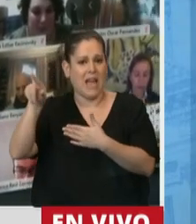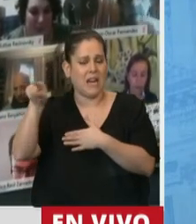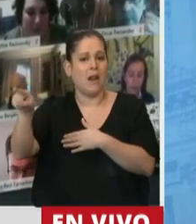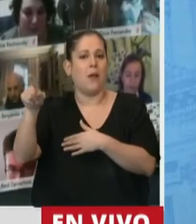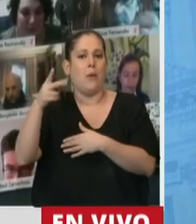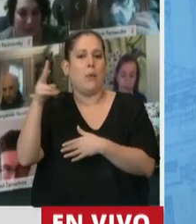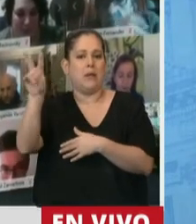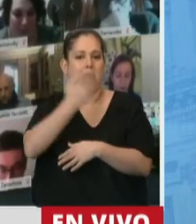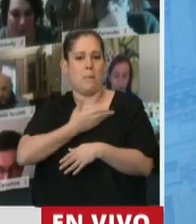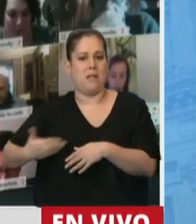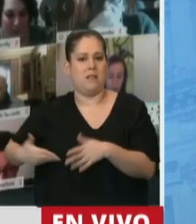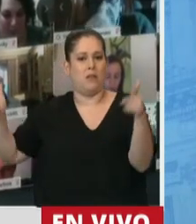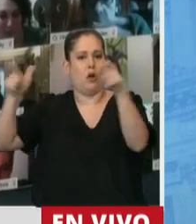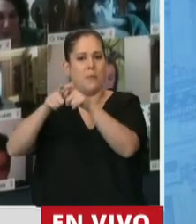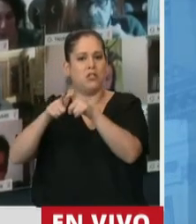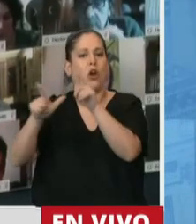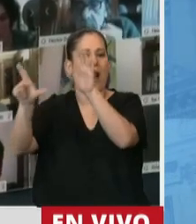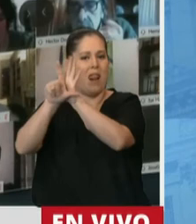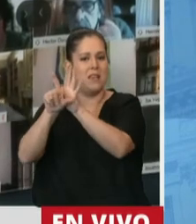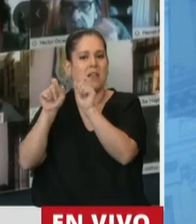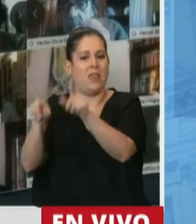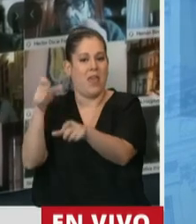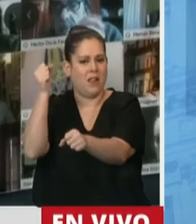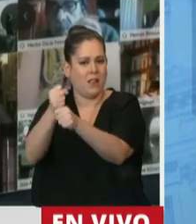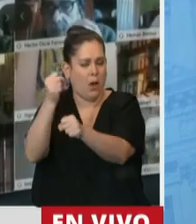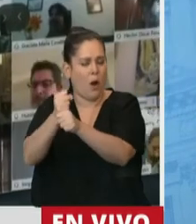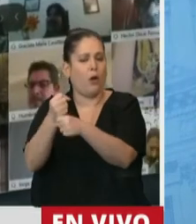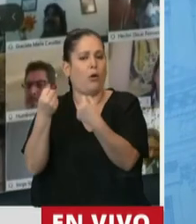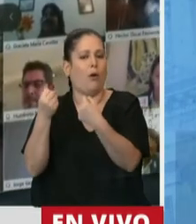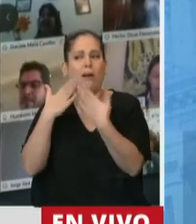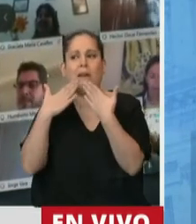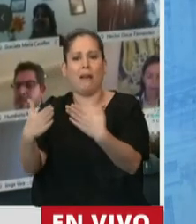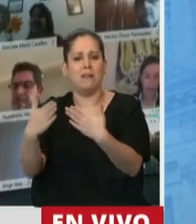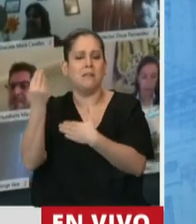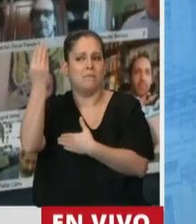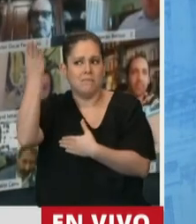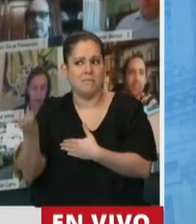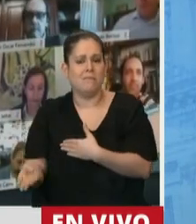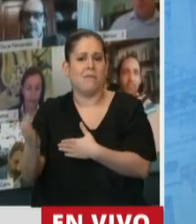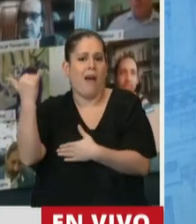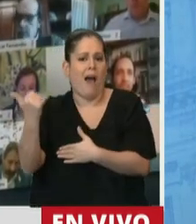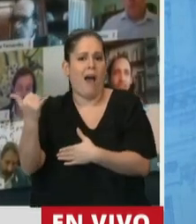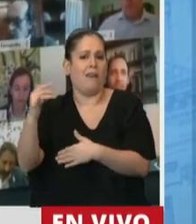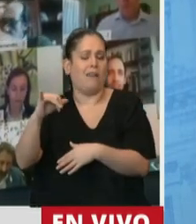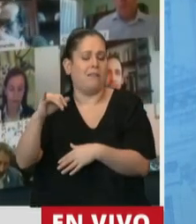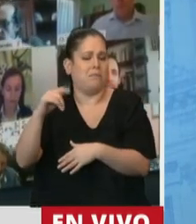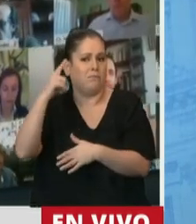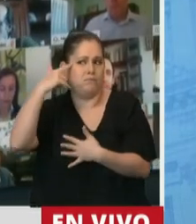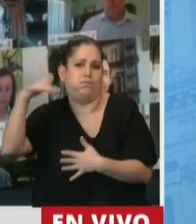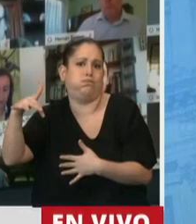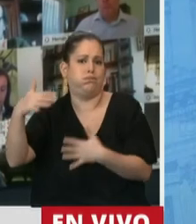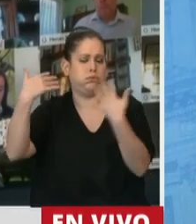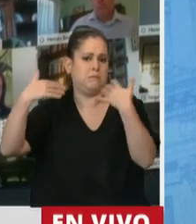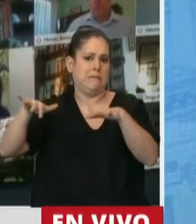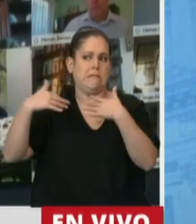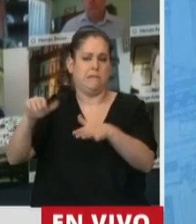comisión de legislación del trabajo por porque es bueno trabajar con una persona que tenga honestidad intelectual y el